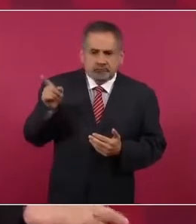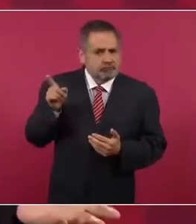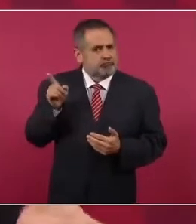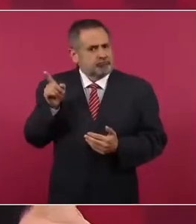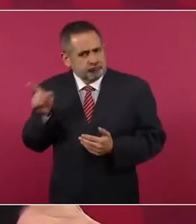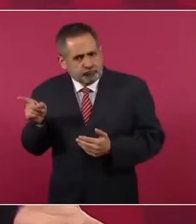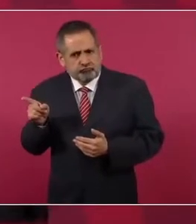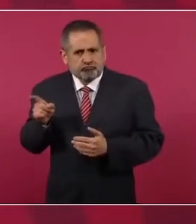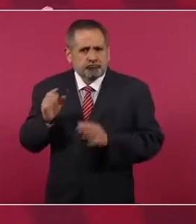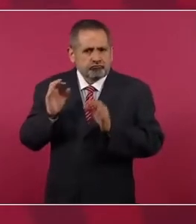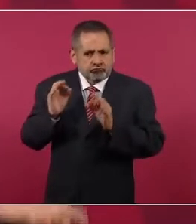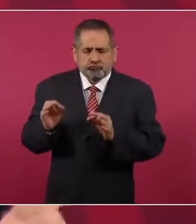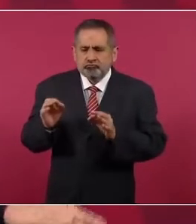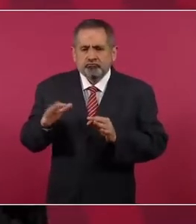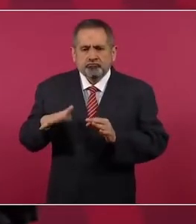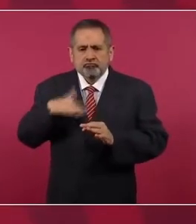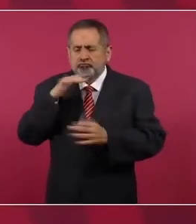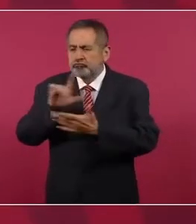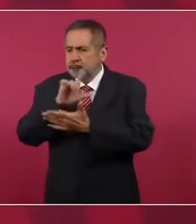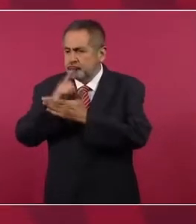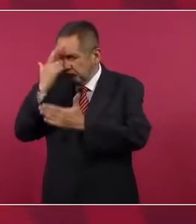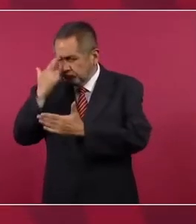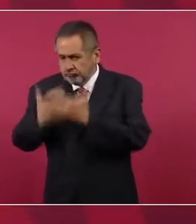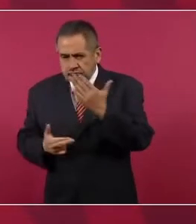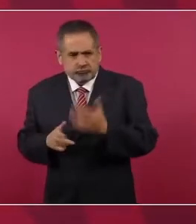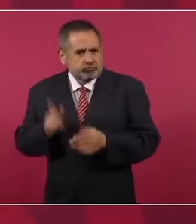cometido un delito,